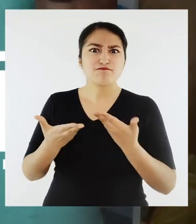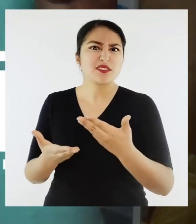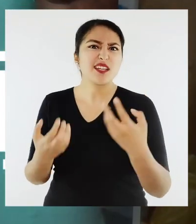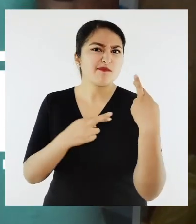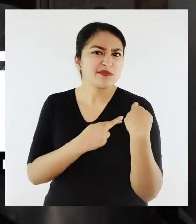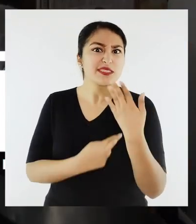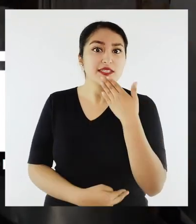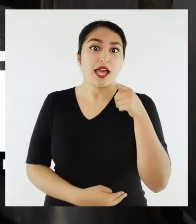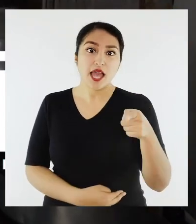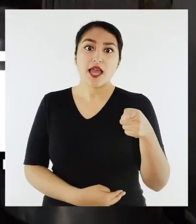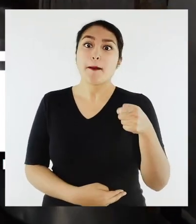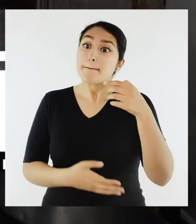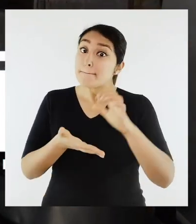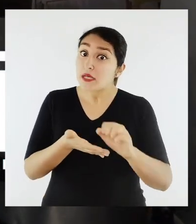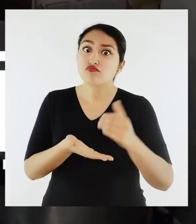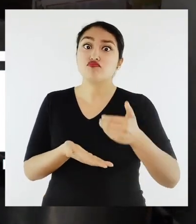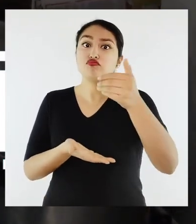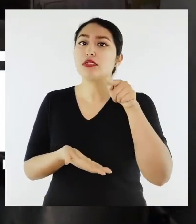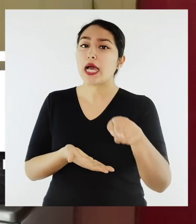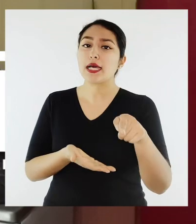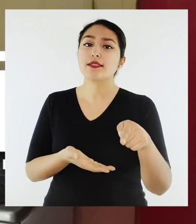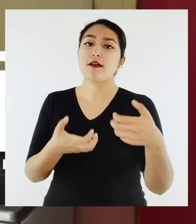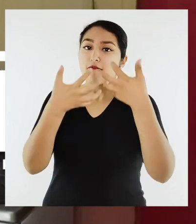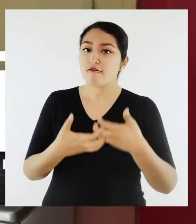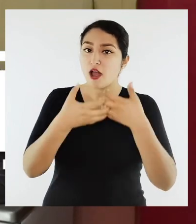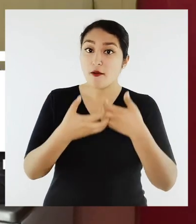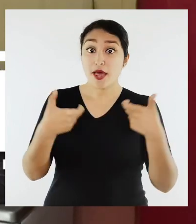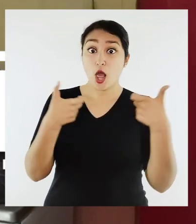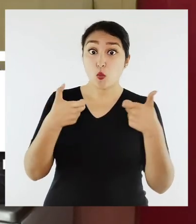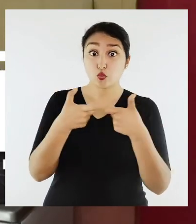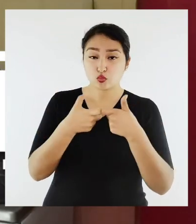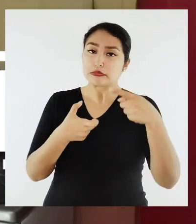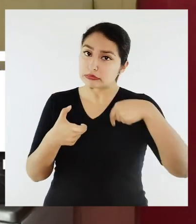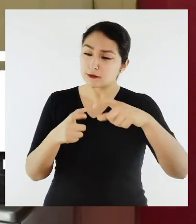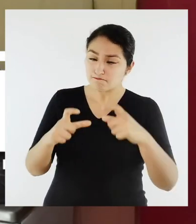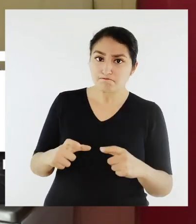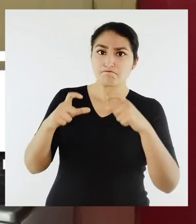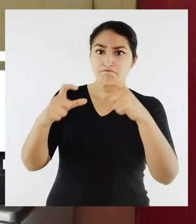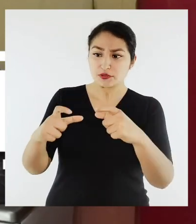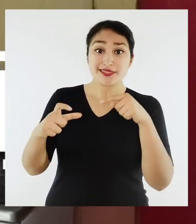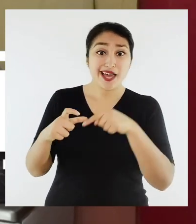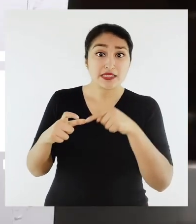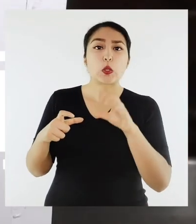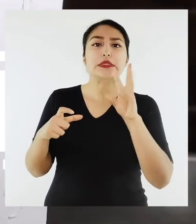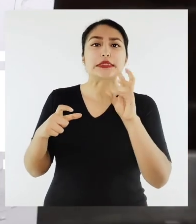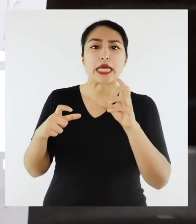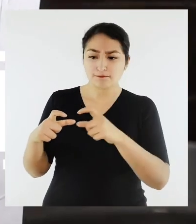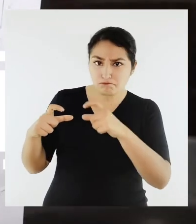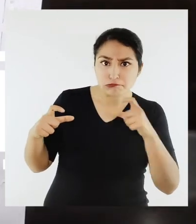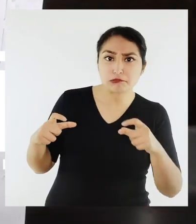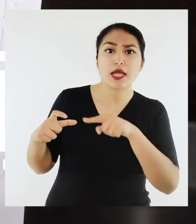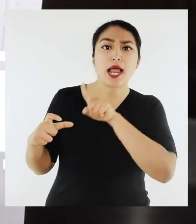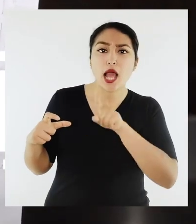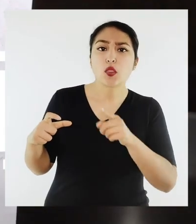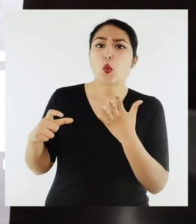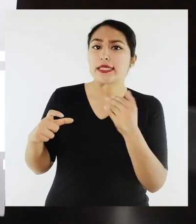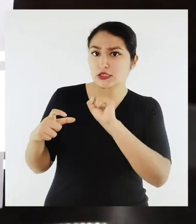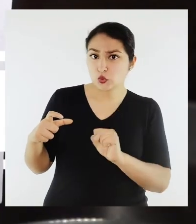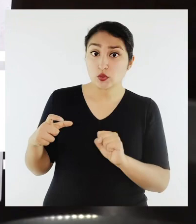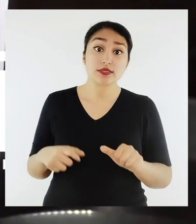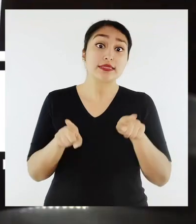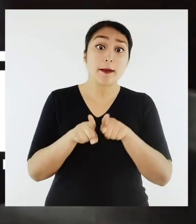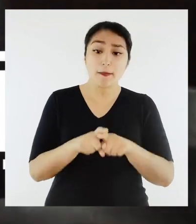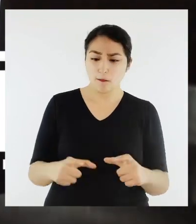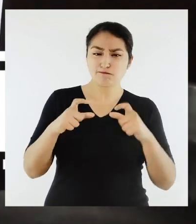los próximos meses a través de las empresas de distribución eléctrica, quienes emitirán 6 vales de 15 soles y un vale de